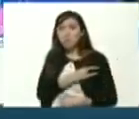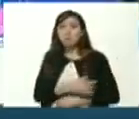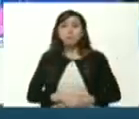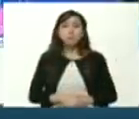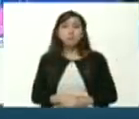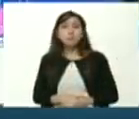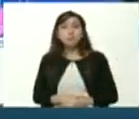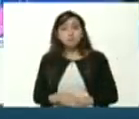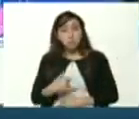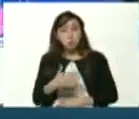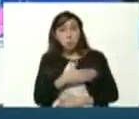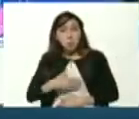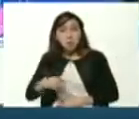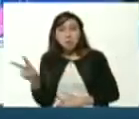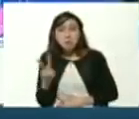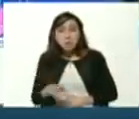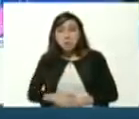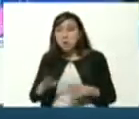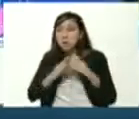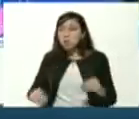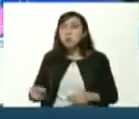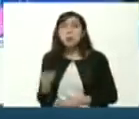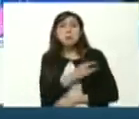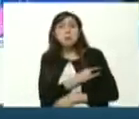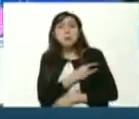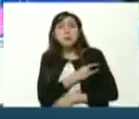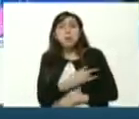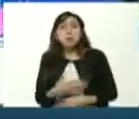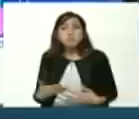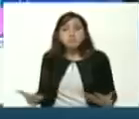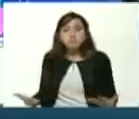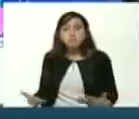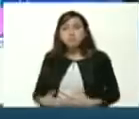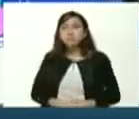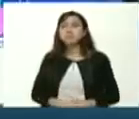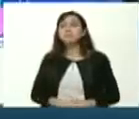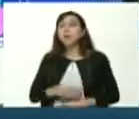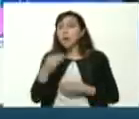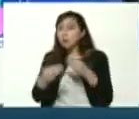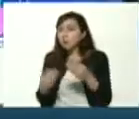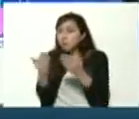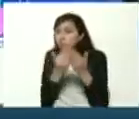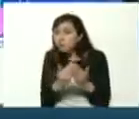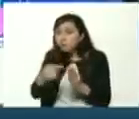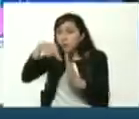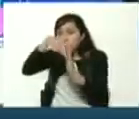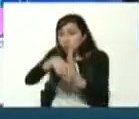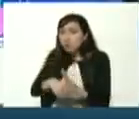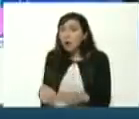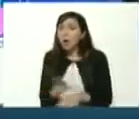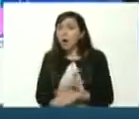yo quiero que Venezuela todas las universidades se haga un estudio pronto